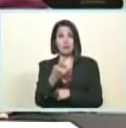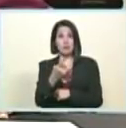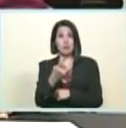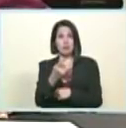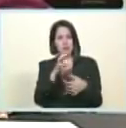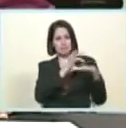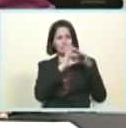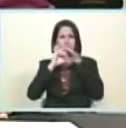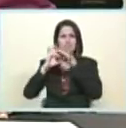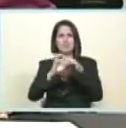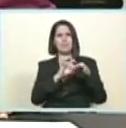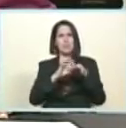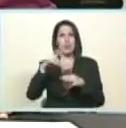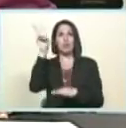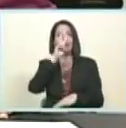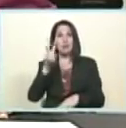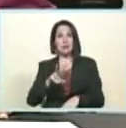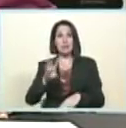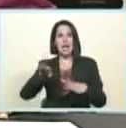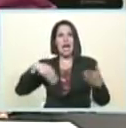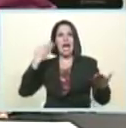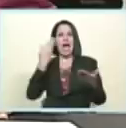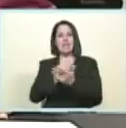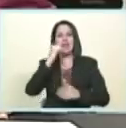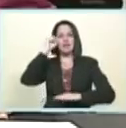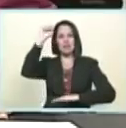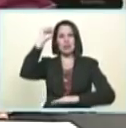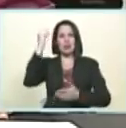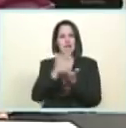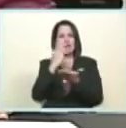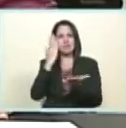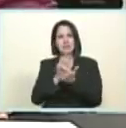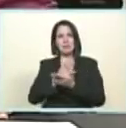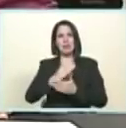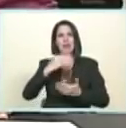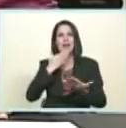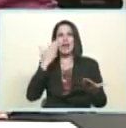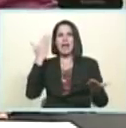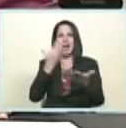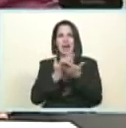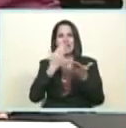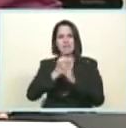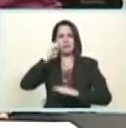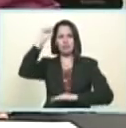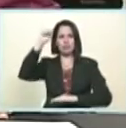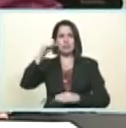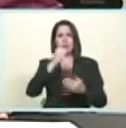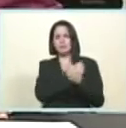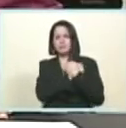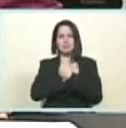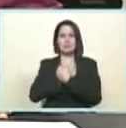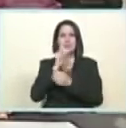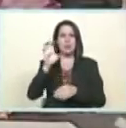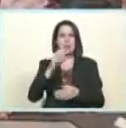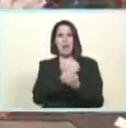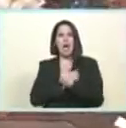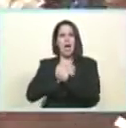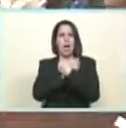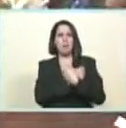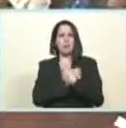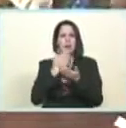buenas tardes bienvenidos al presidente de avance informativo en directo el salario mínimo de los venezolanos asciende de 325